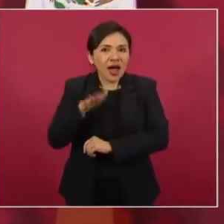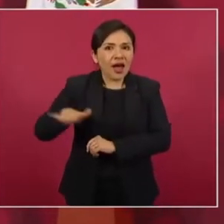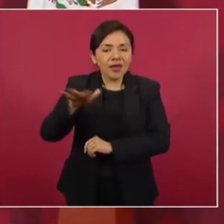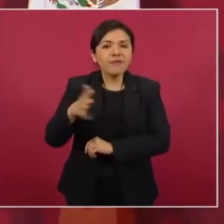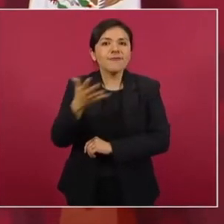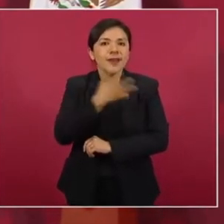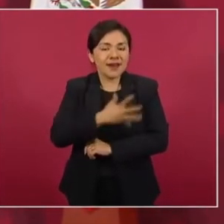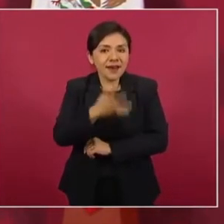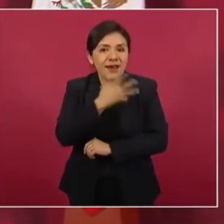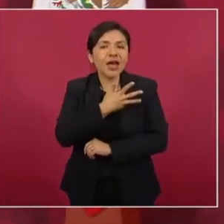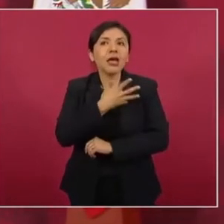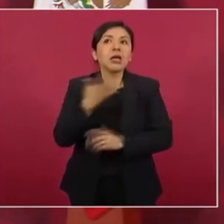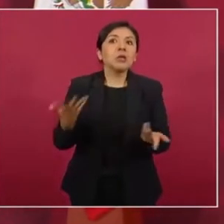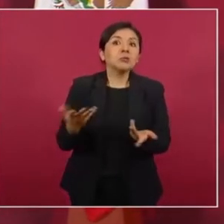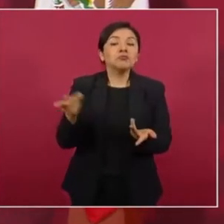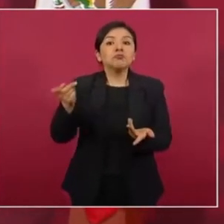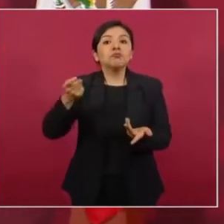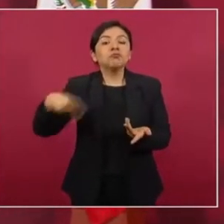que